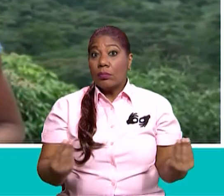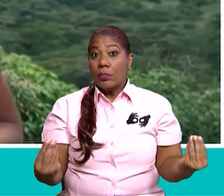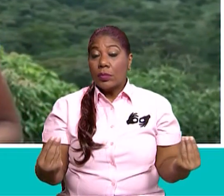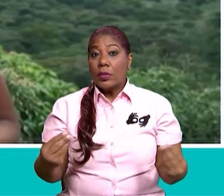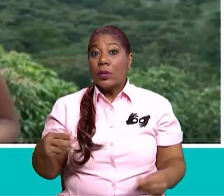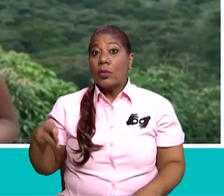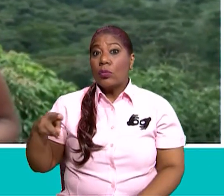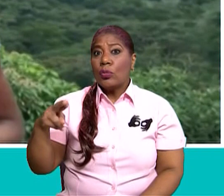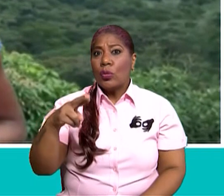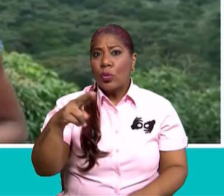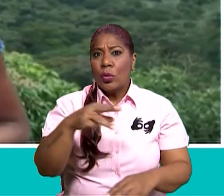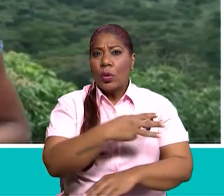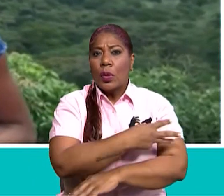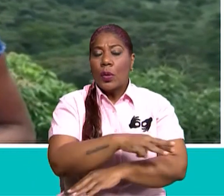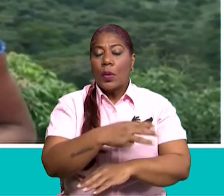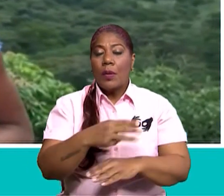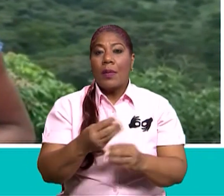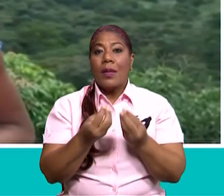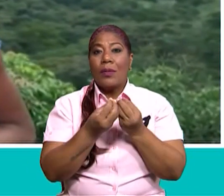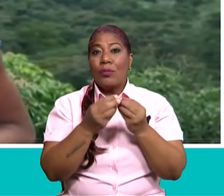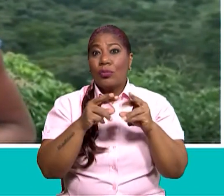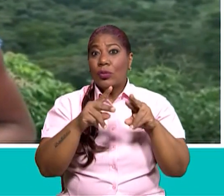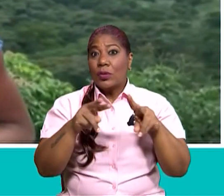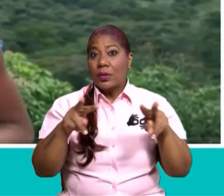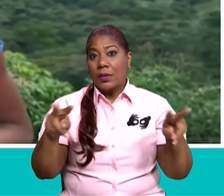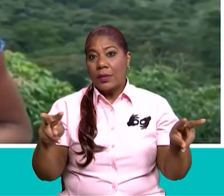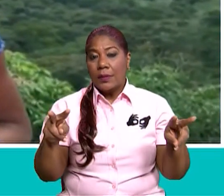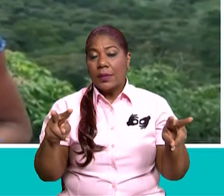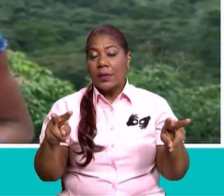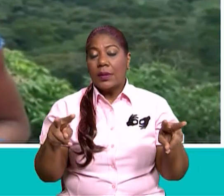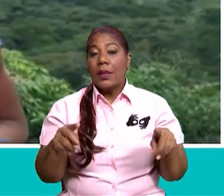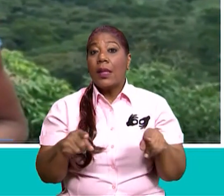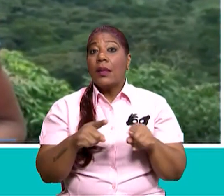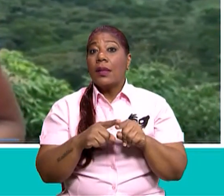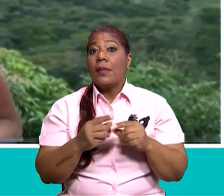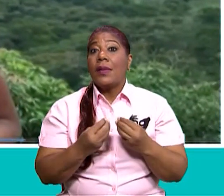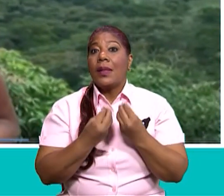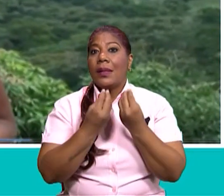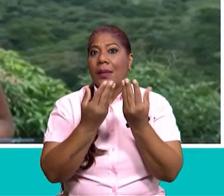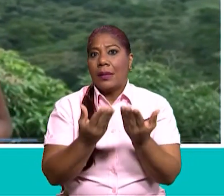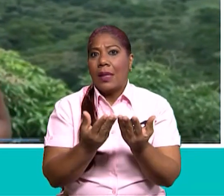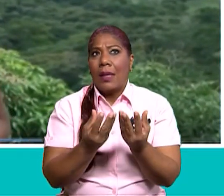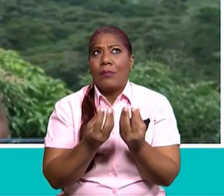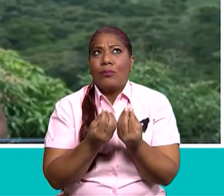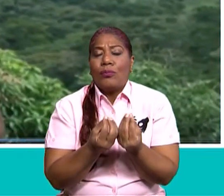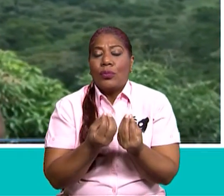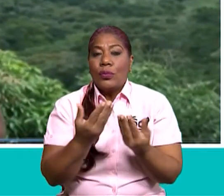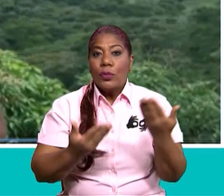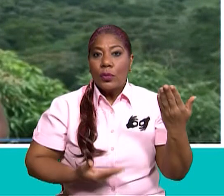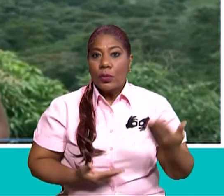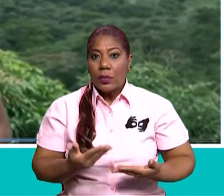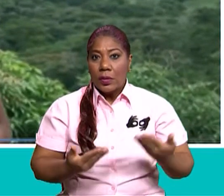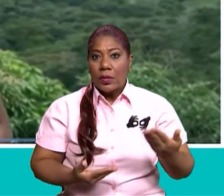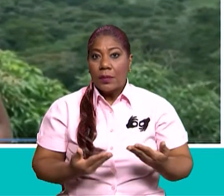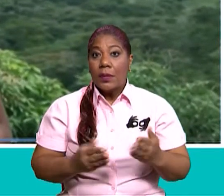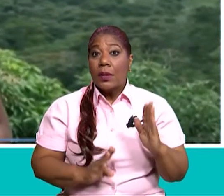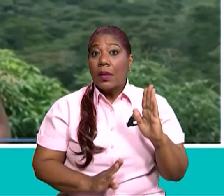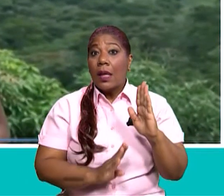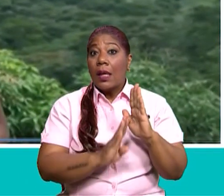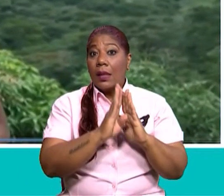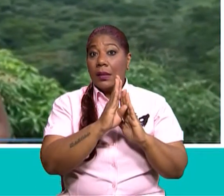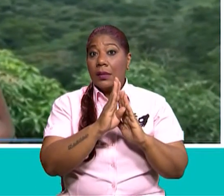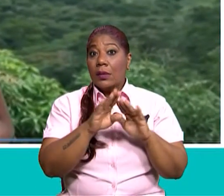cuartas partes de la biodiversidad terrestre mundial. Proporcionan numerosos productos y servicios que contribuyen al desarrollo